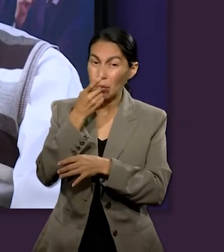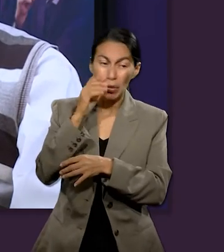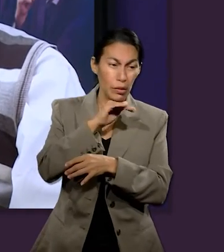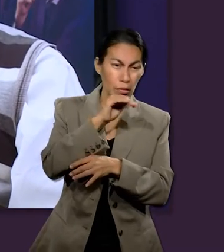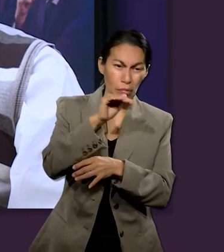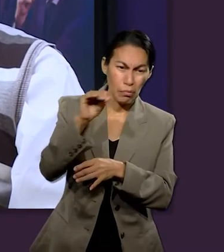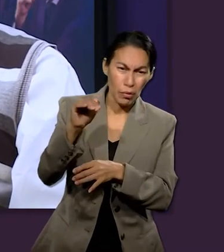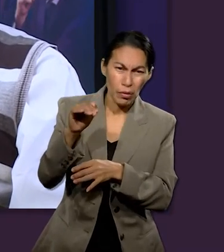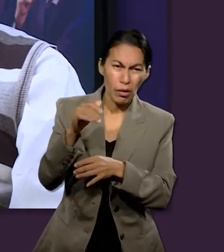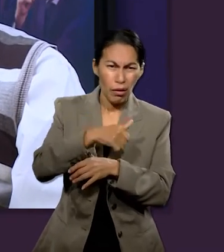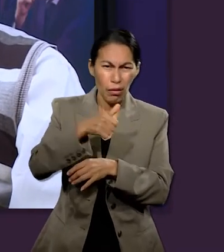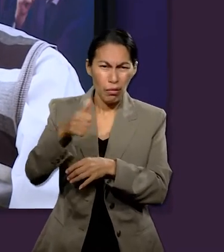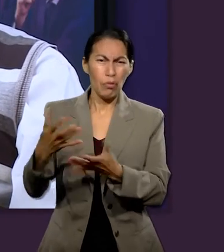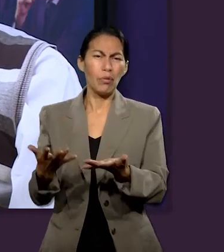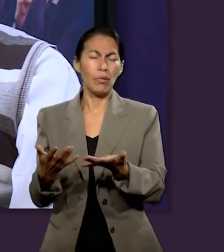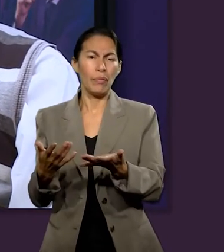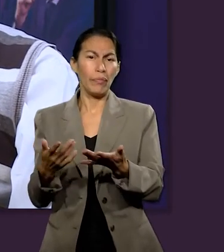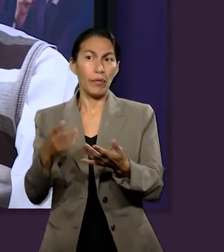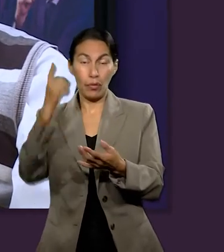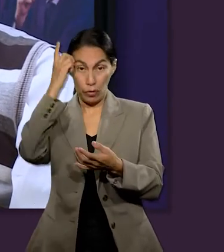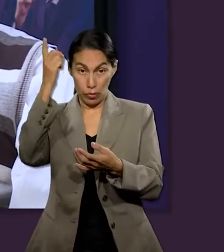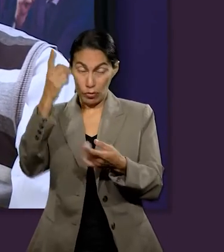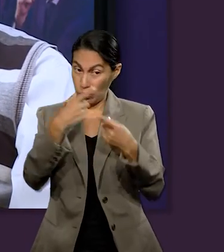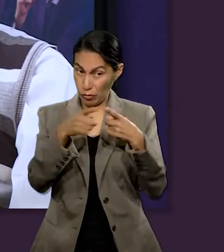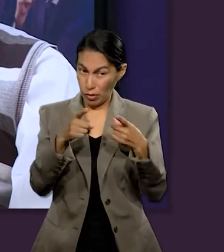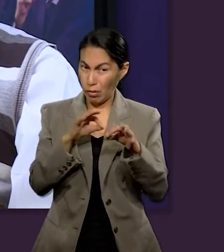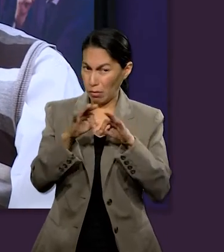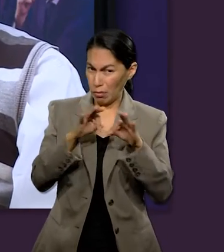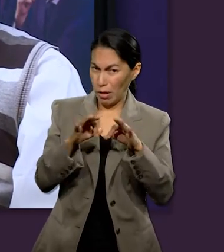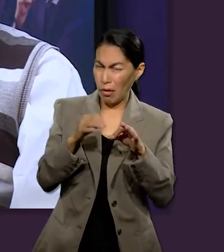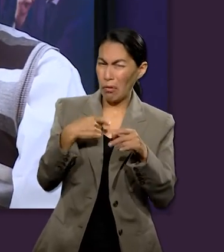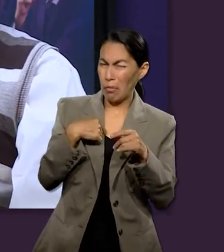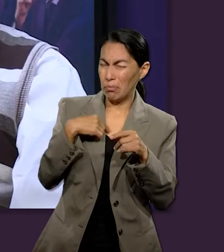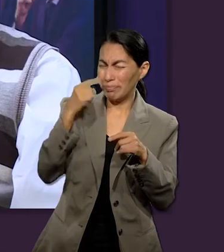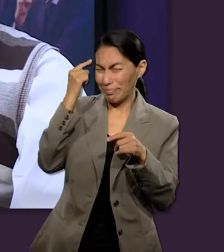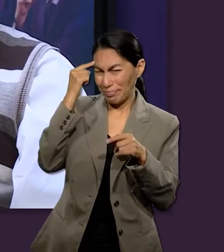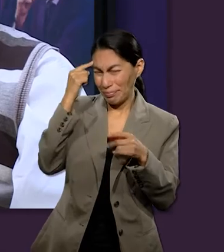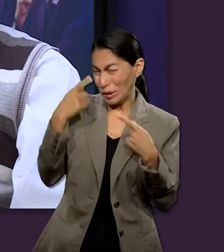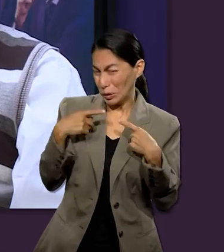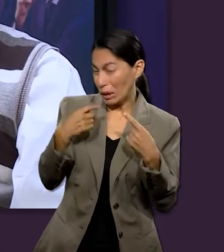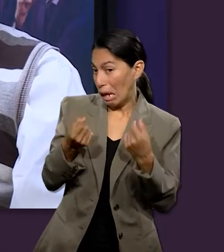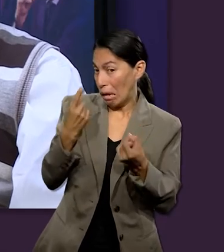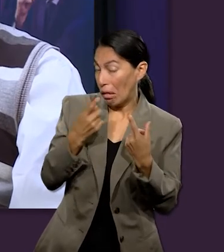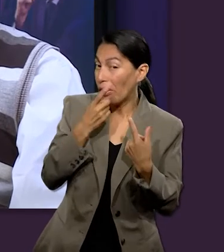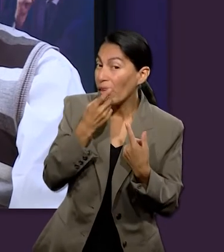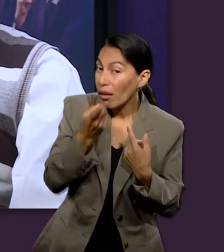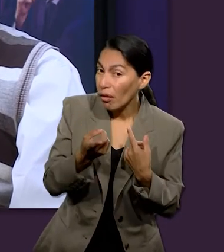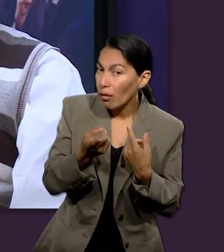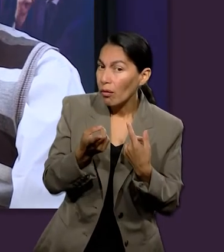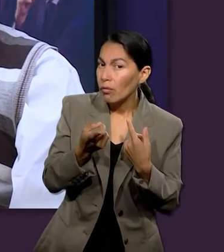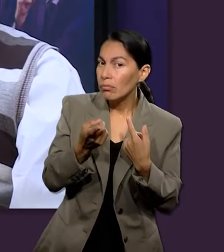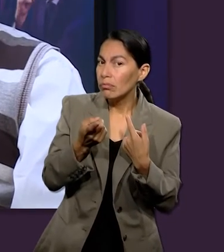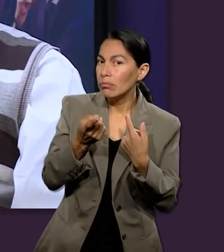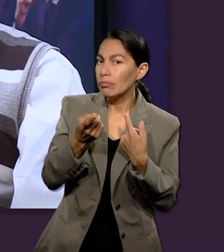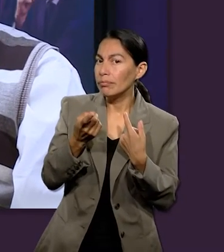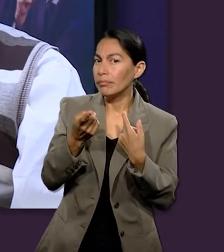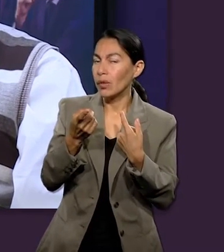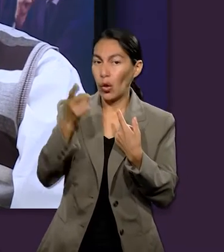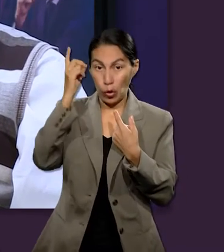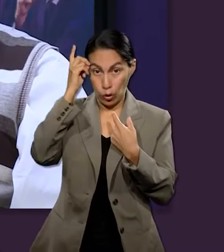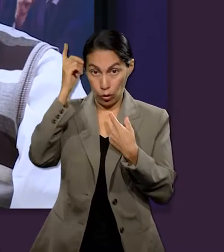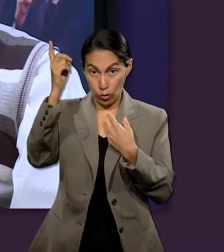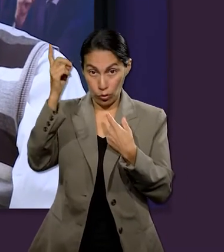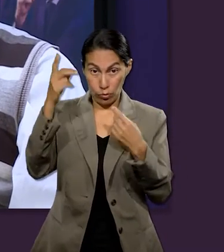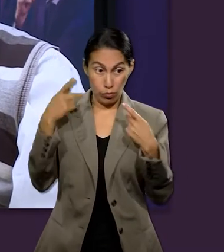modus operandi con el cual trabaja nuestro Señor. No puedo recordar quién lo dijo, pero seguramente han escuchado esa